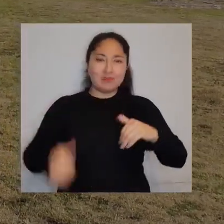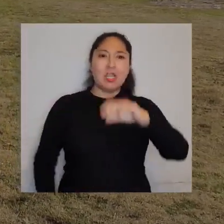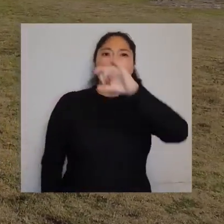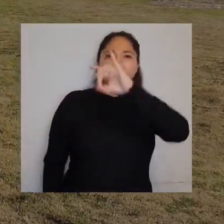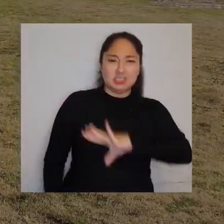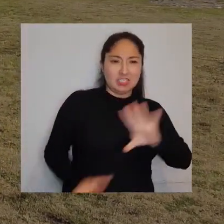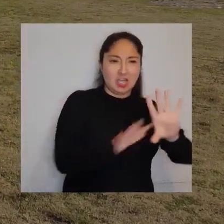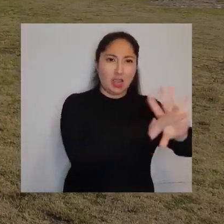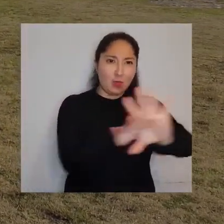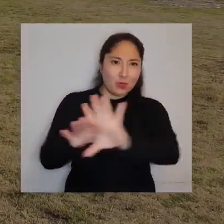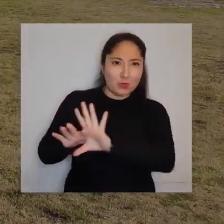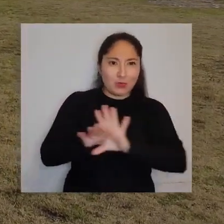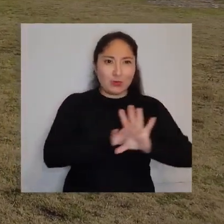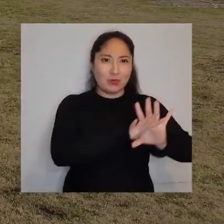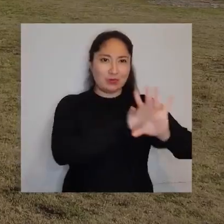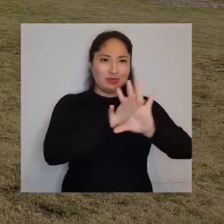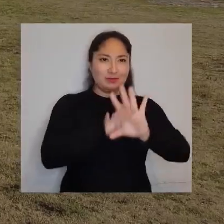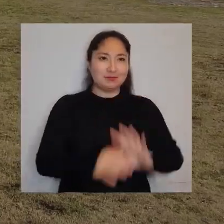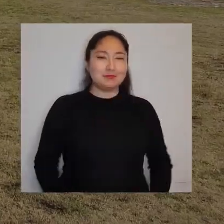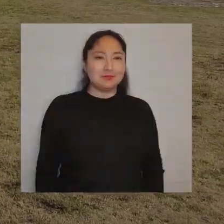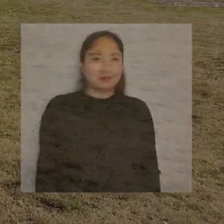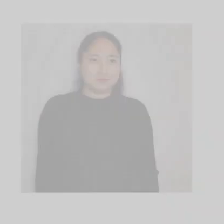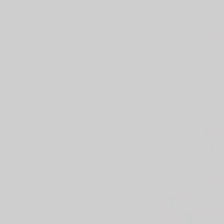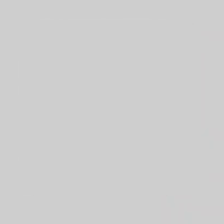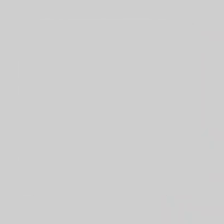Chile más o menos, ¿quién es el le ha ido?